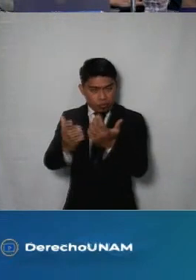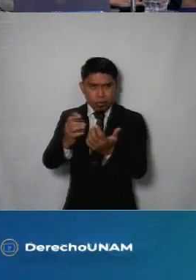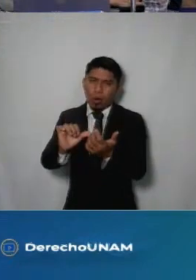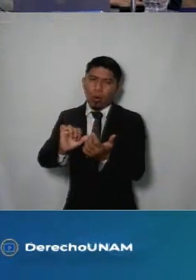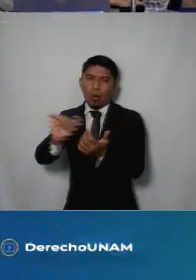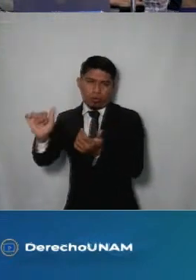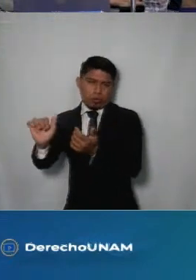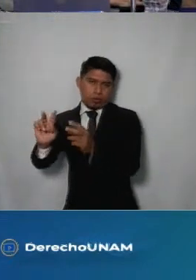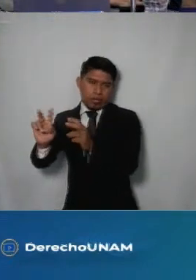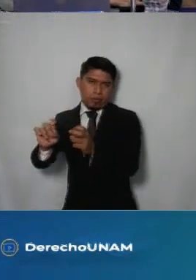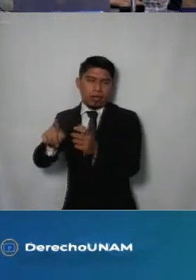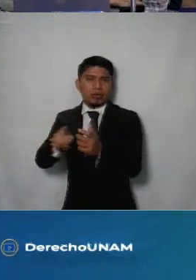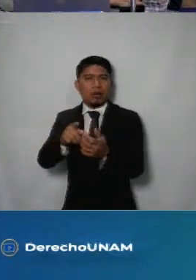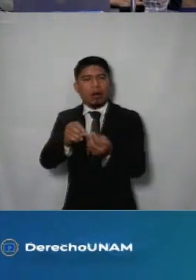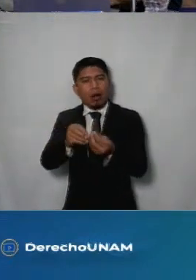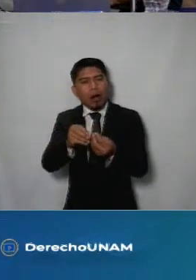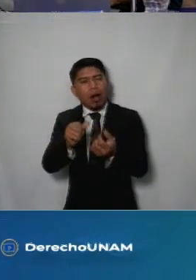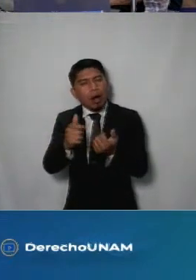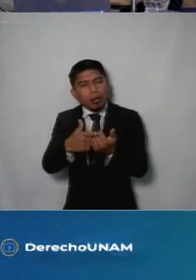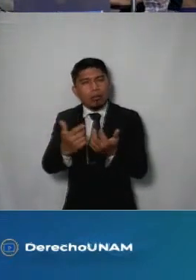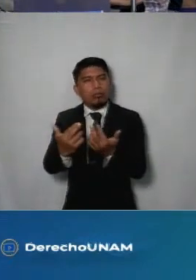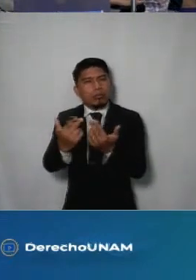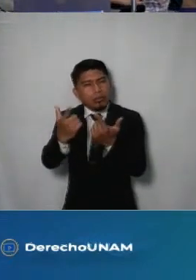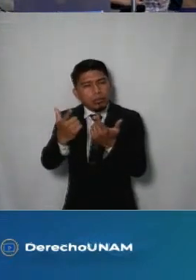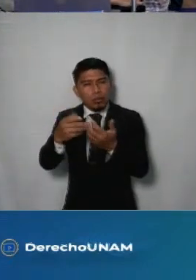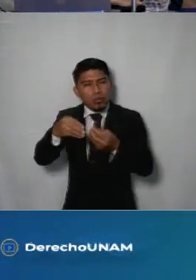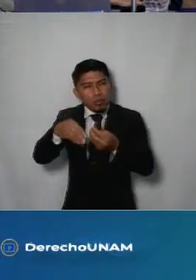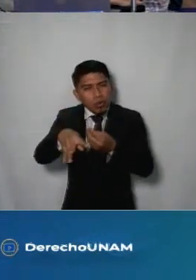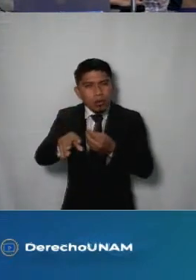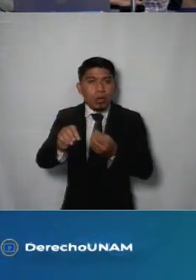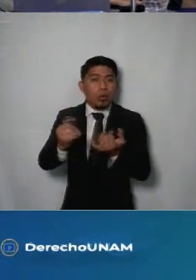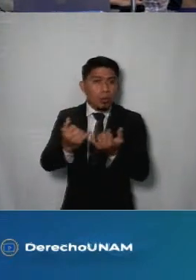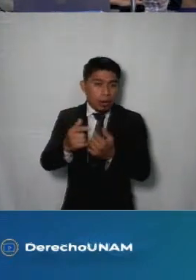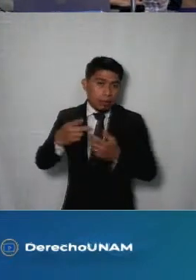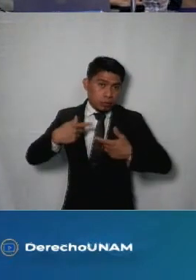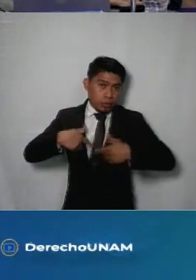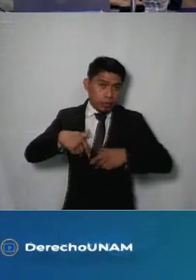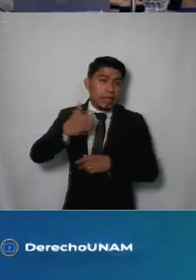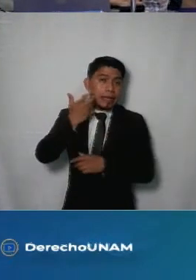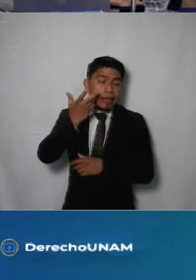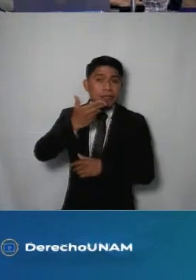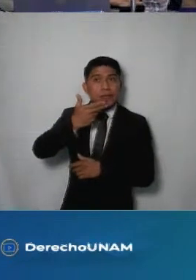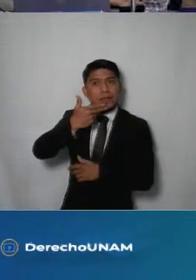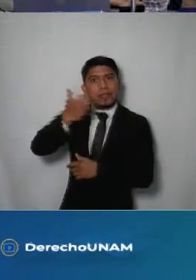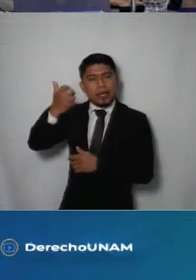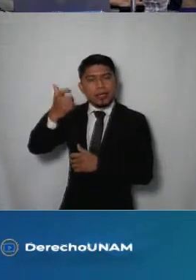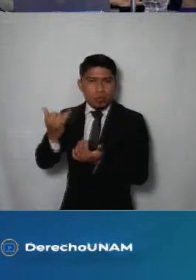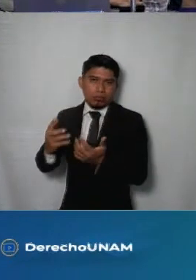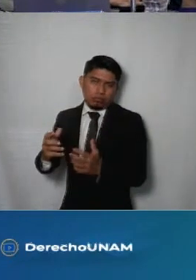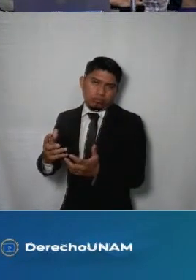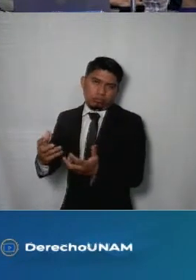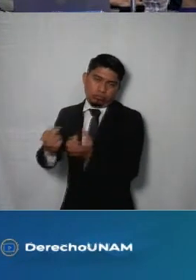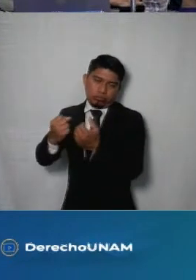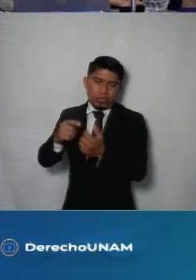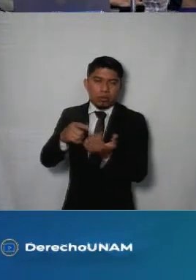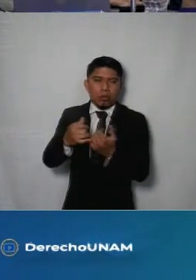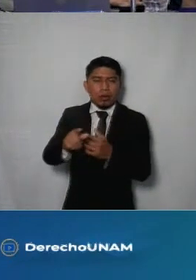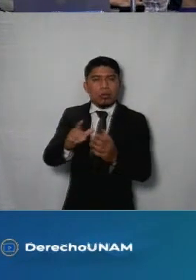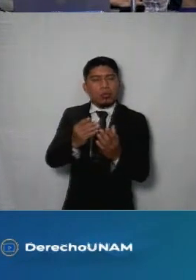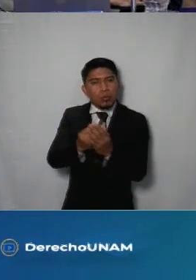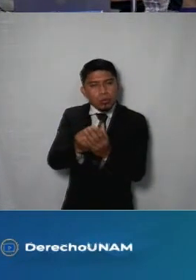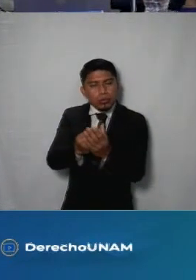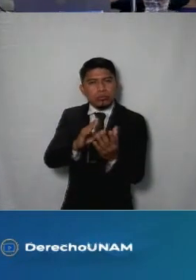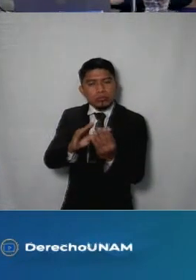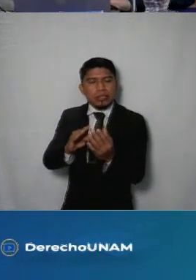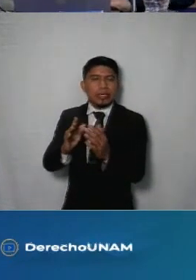que también hacen otras cosas atienden fugas accidentes algunas situaciones de suicidio también número título o descripción de los cursos de capacitación